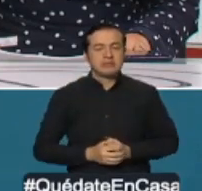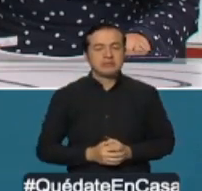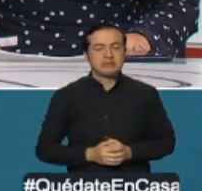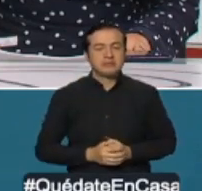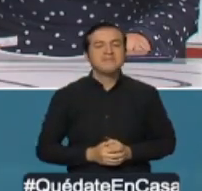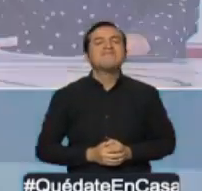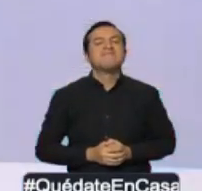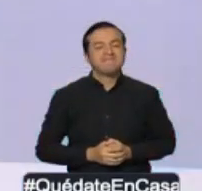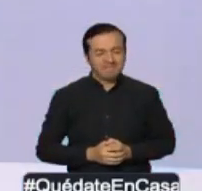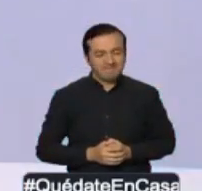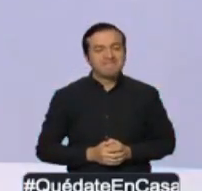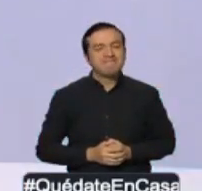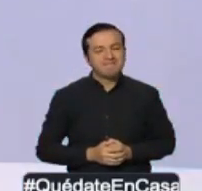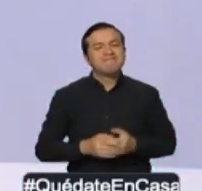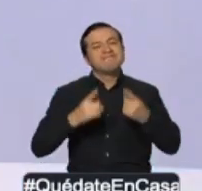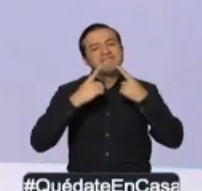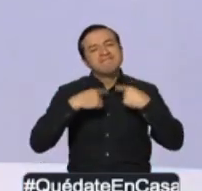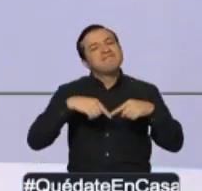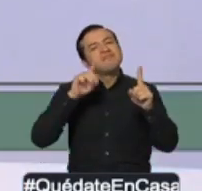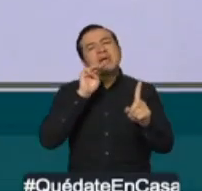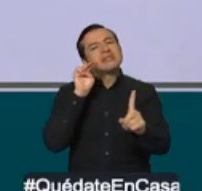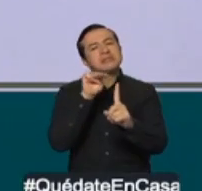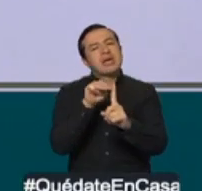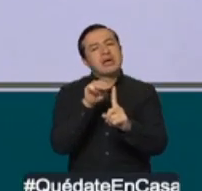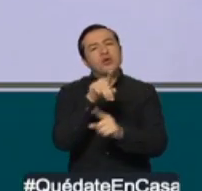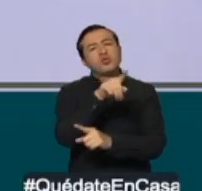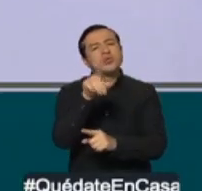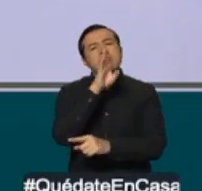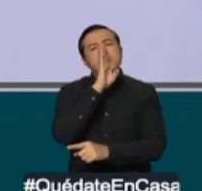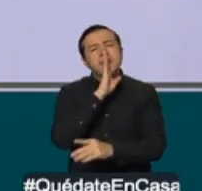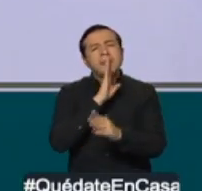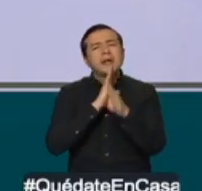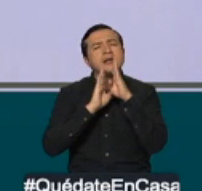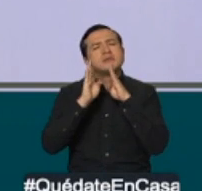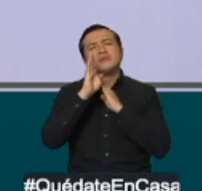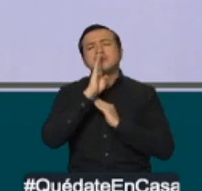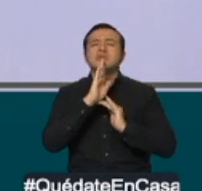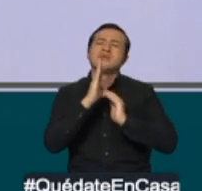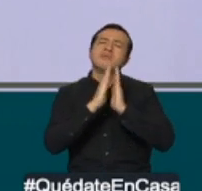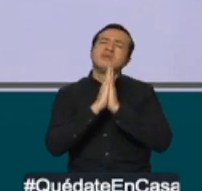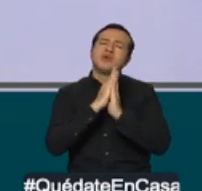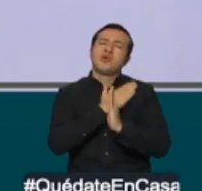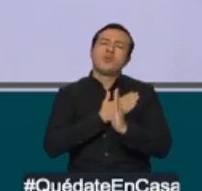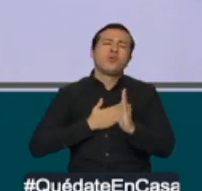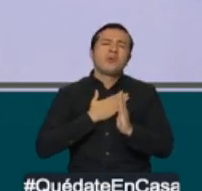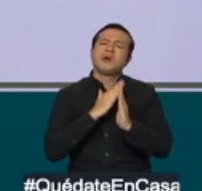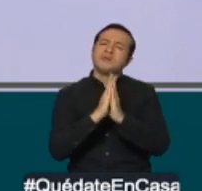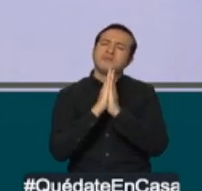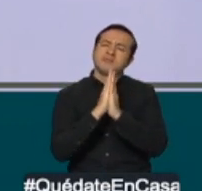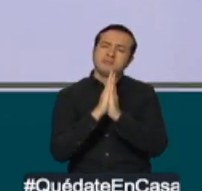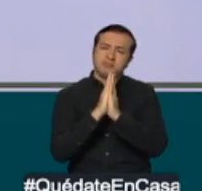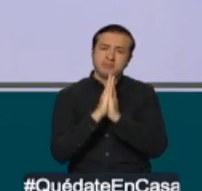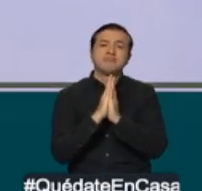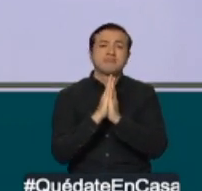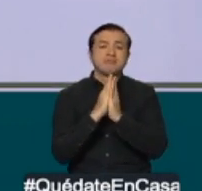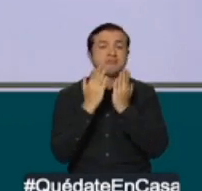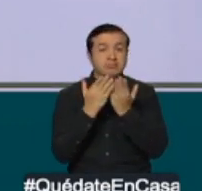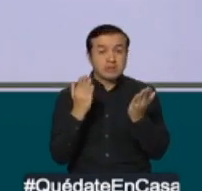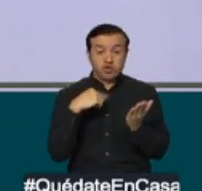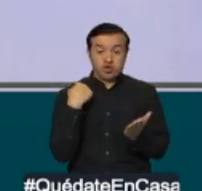Sí, el mensaje es que tengan paciencia. Por favor, nosotros estamos haciendo